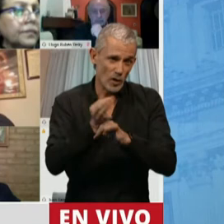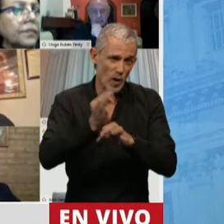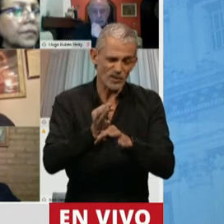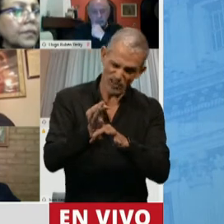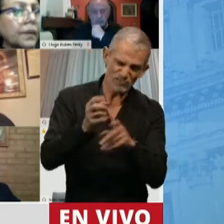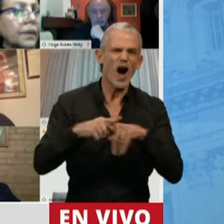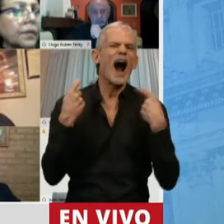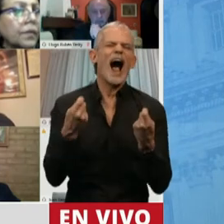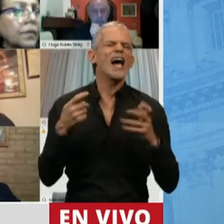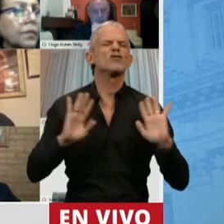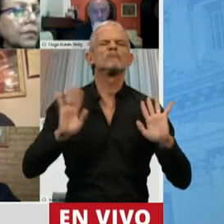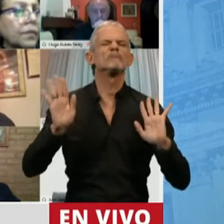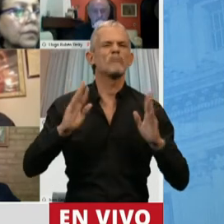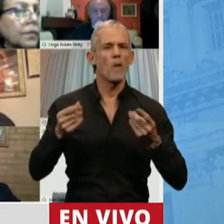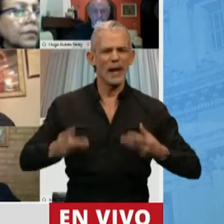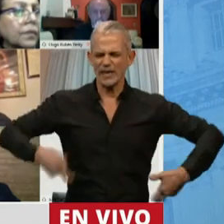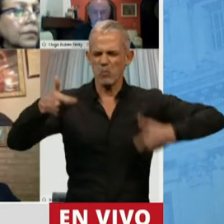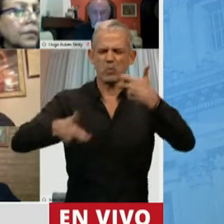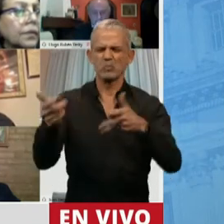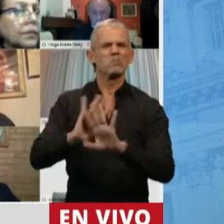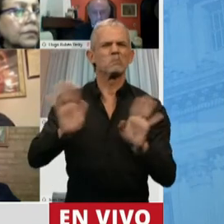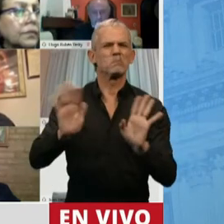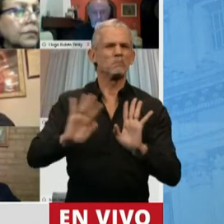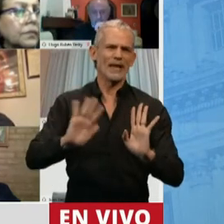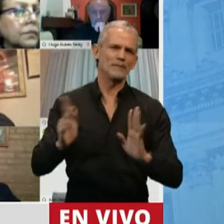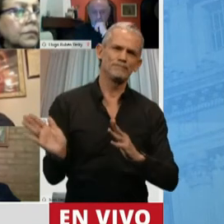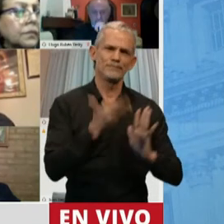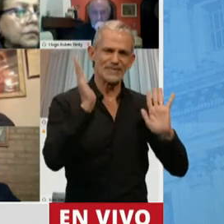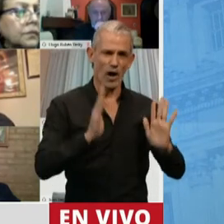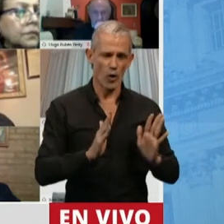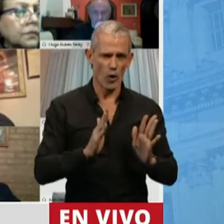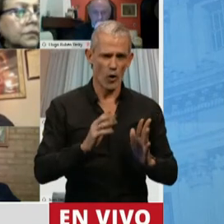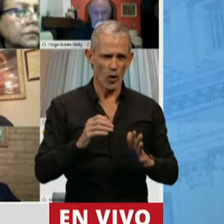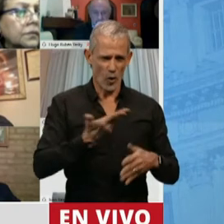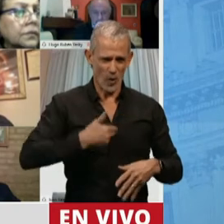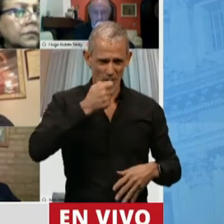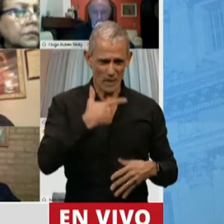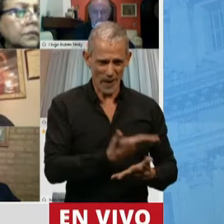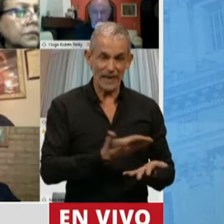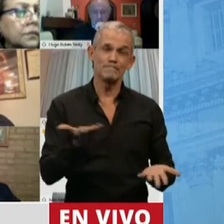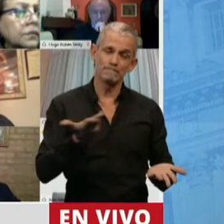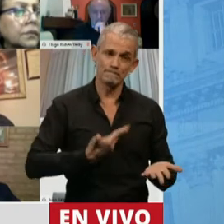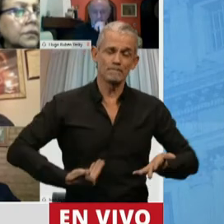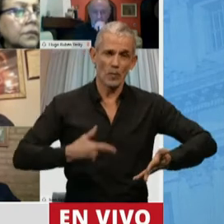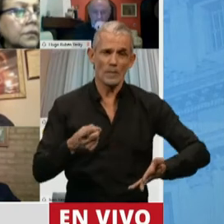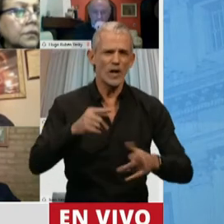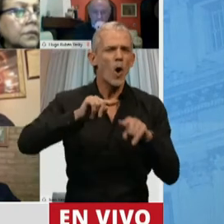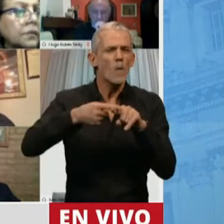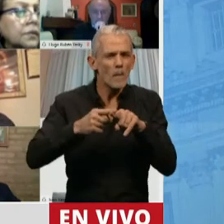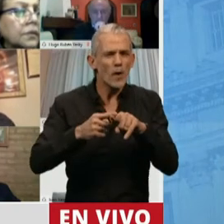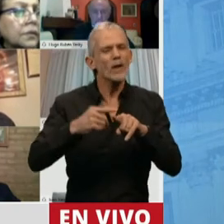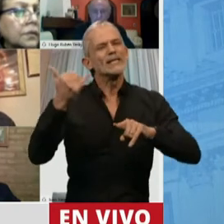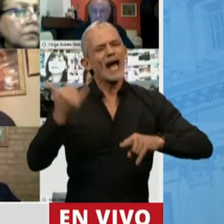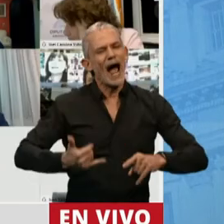gasto. No hubo continuidad en las políticas. Por eso, señor Presidente, la visión política